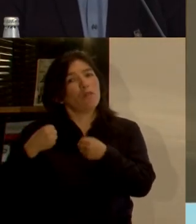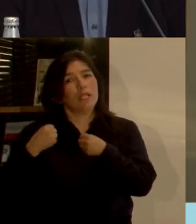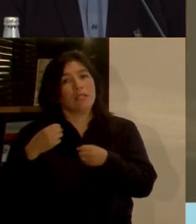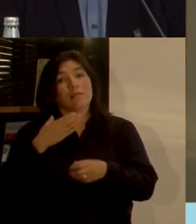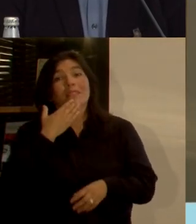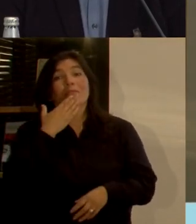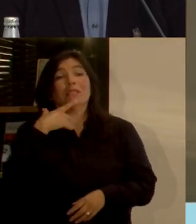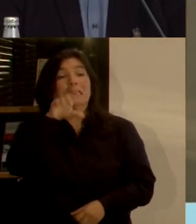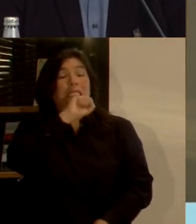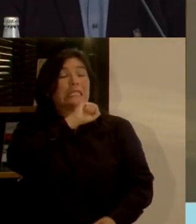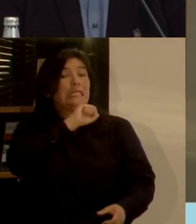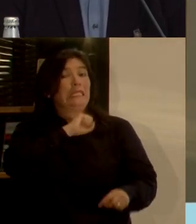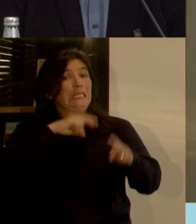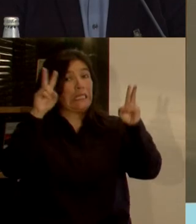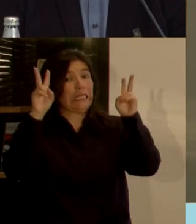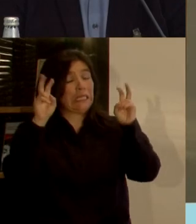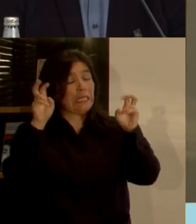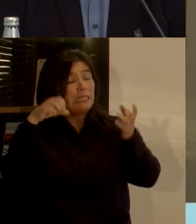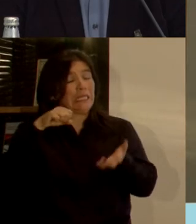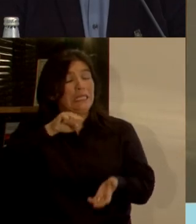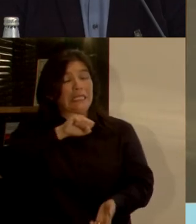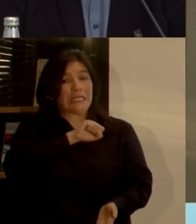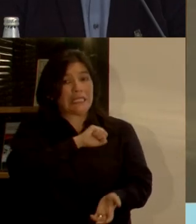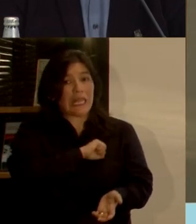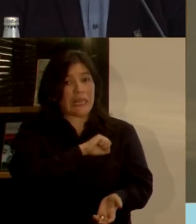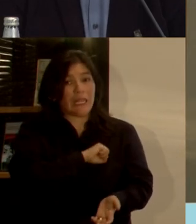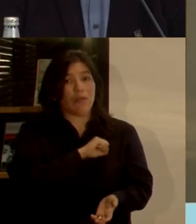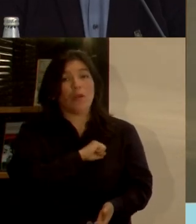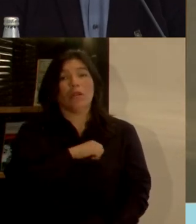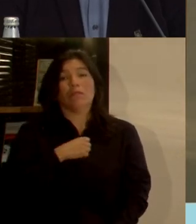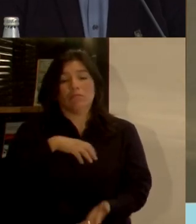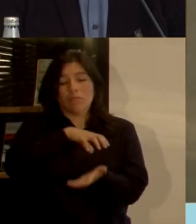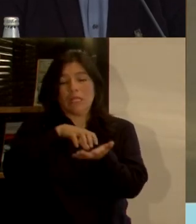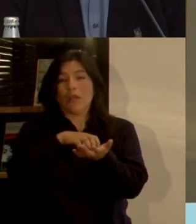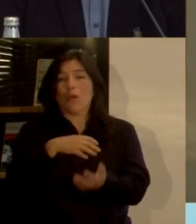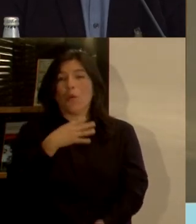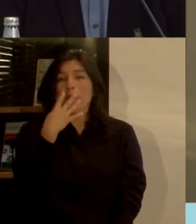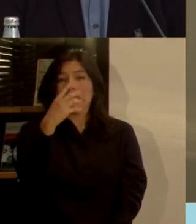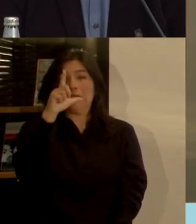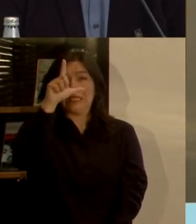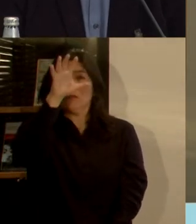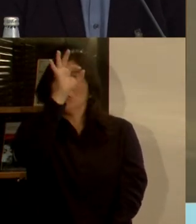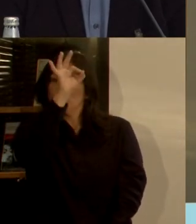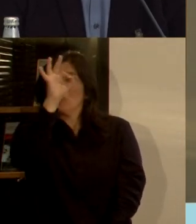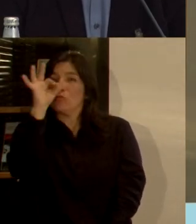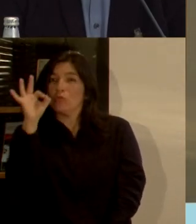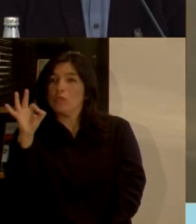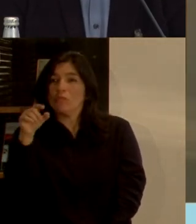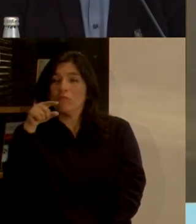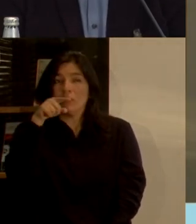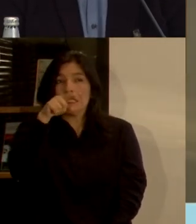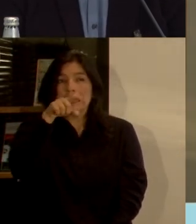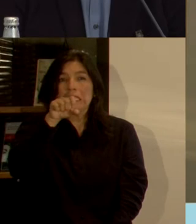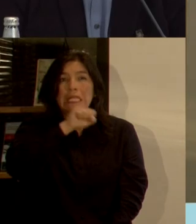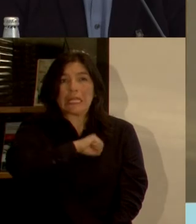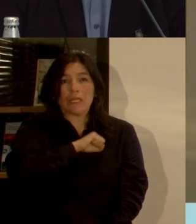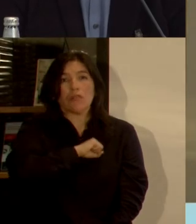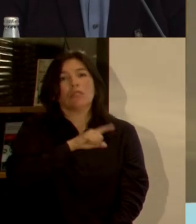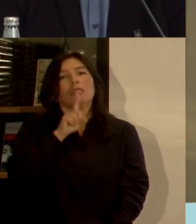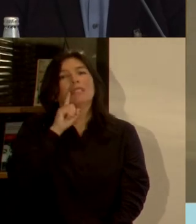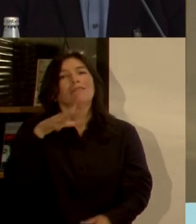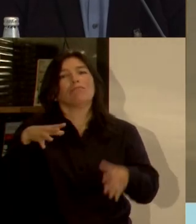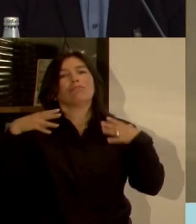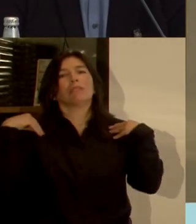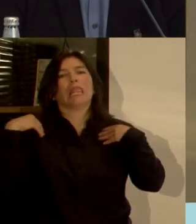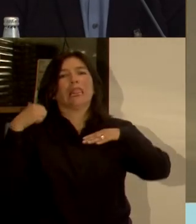en el caso de Santiago que parece más evidente en una ciudad que el 47% corresponde al área metropolitana de Santiago, debiera estar en manos del